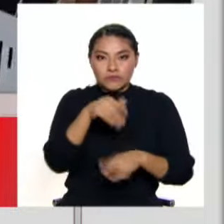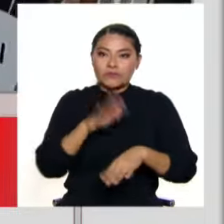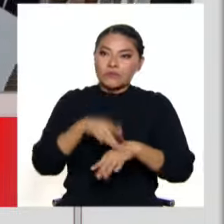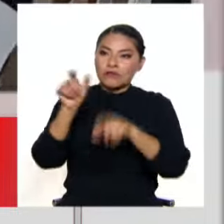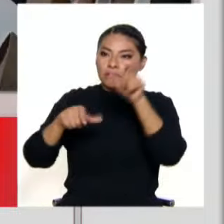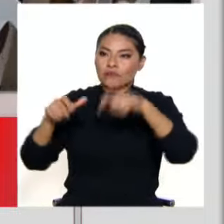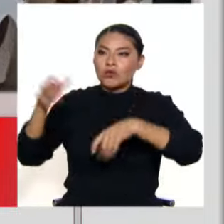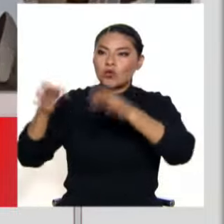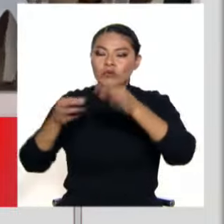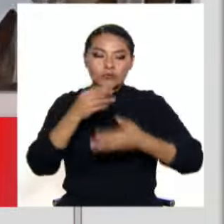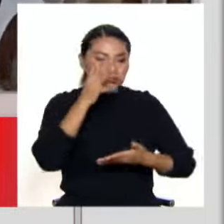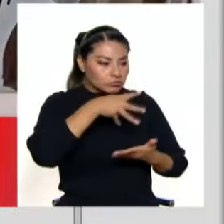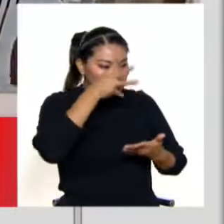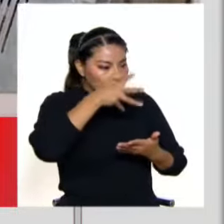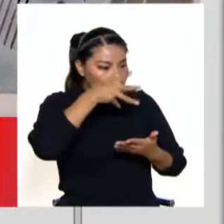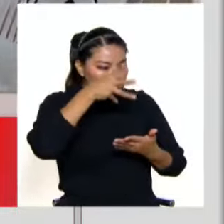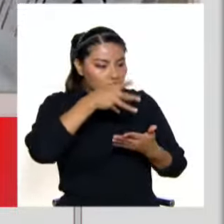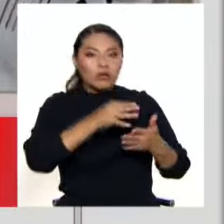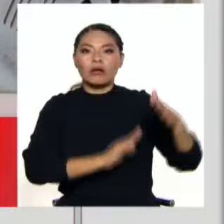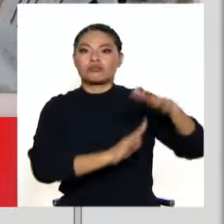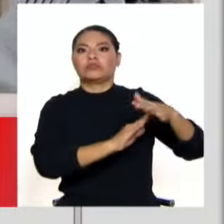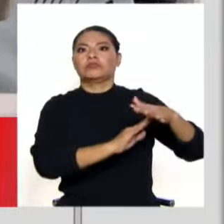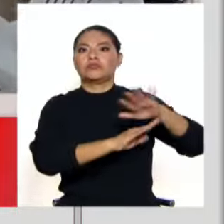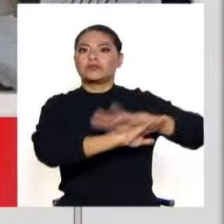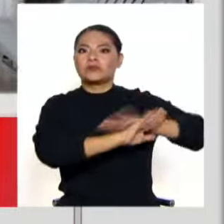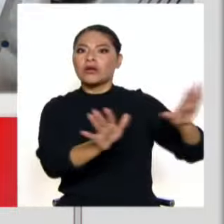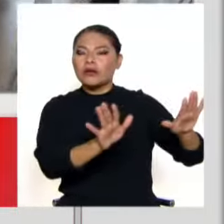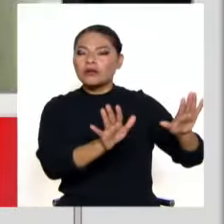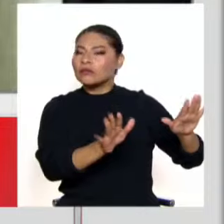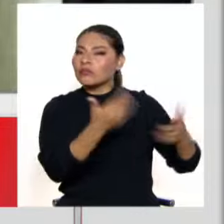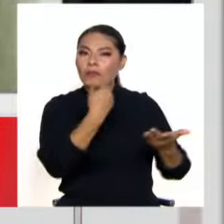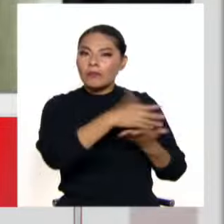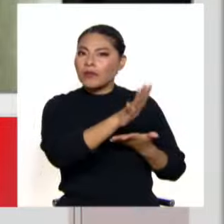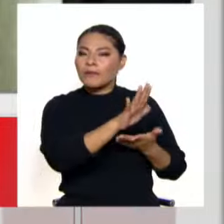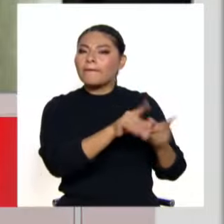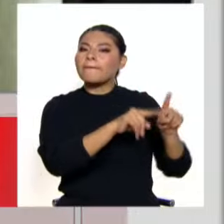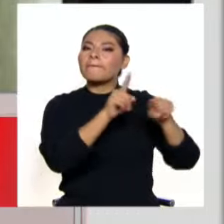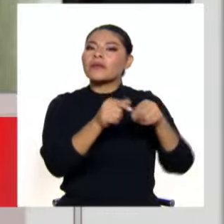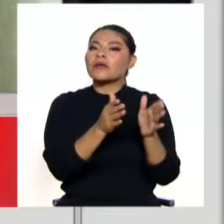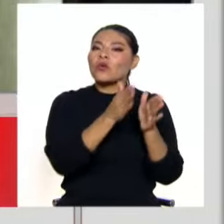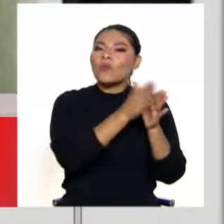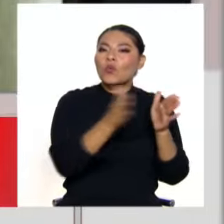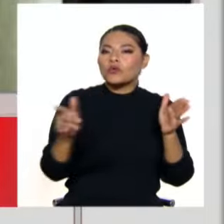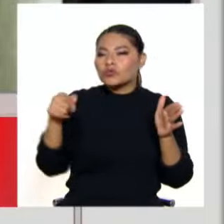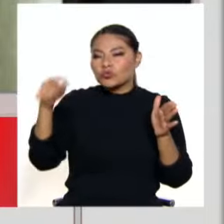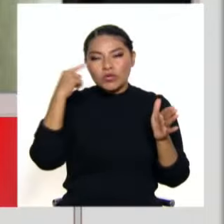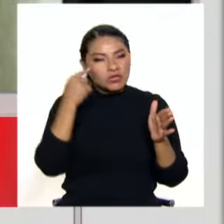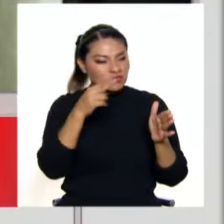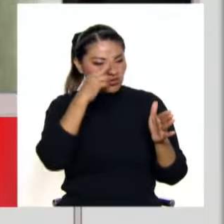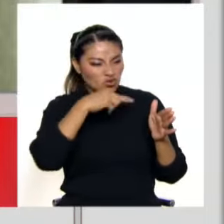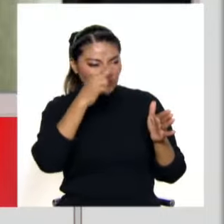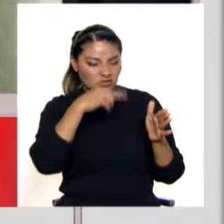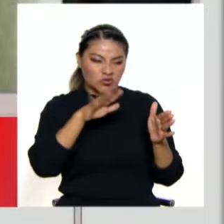eso pasó, digo, la suspensión. Pero en el proceso, ¿hay alguna irregularidad que han encontrado ustedes?